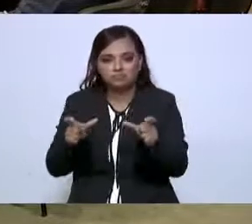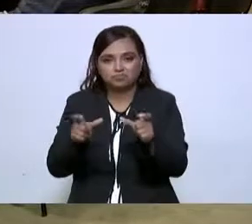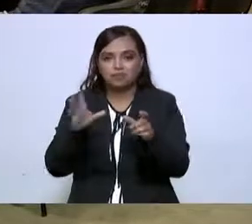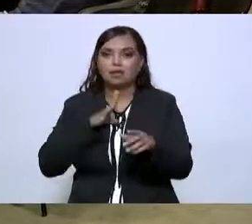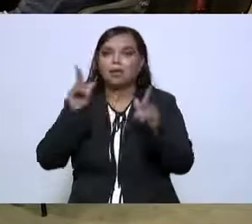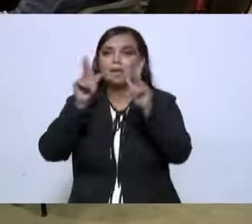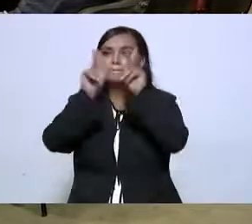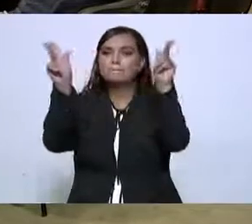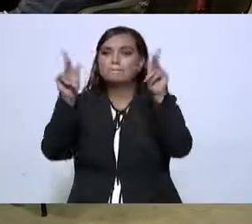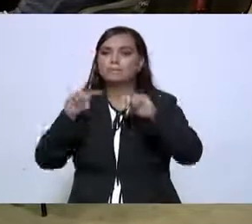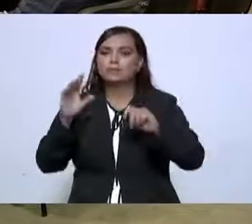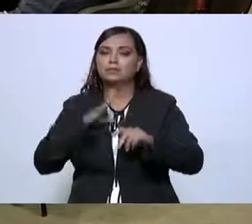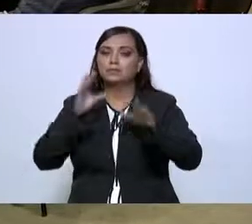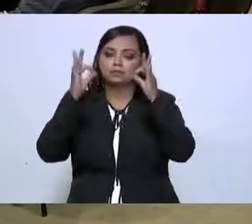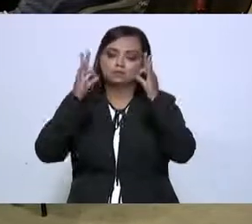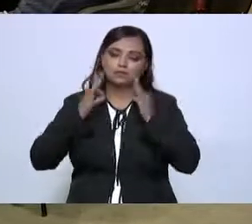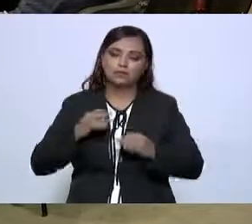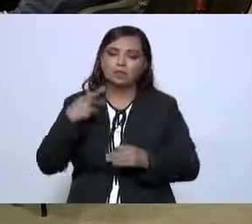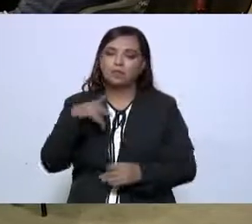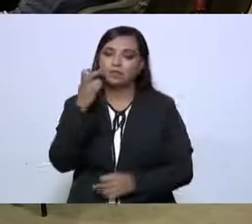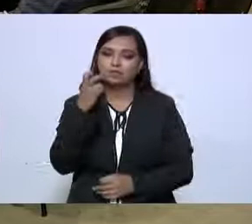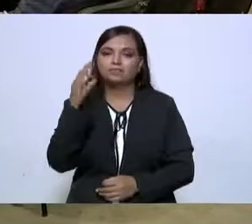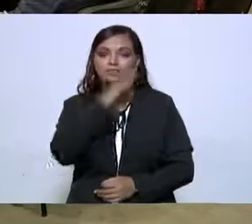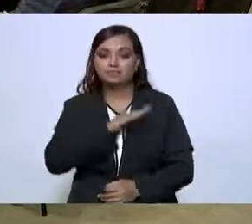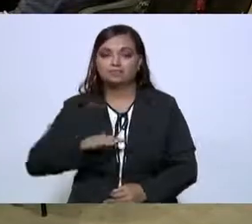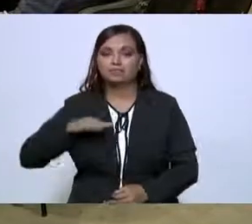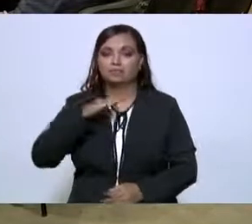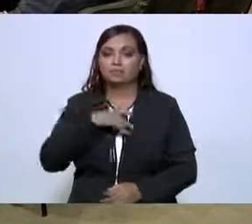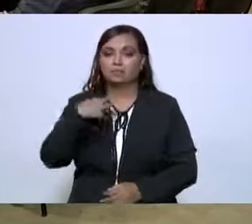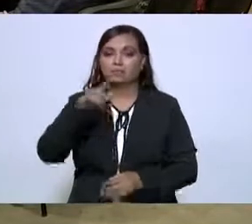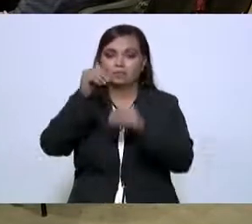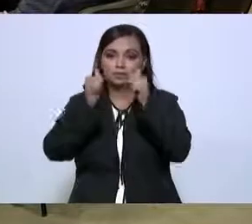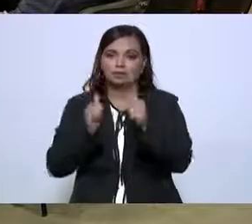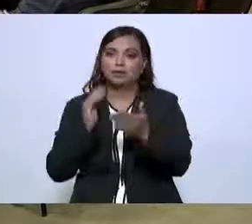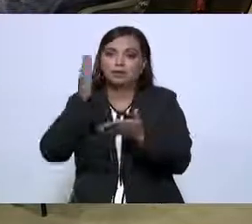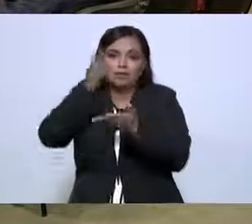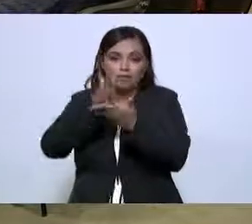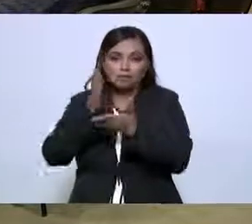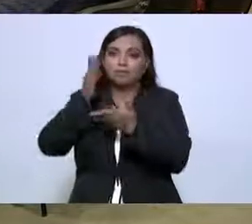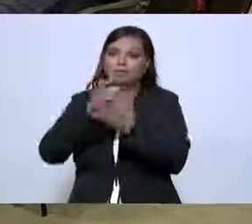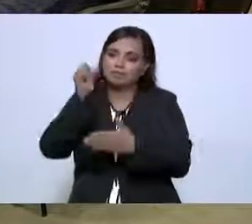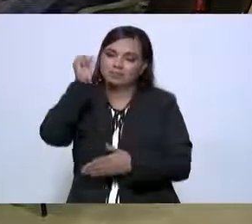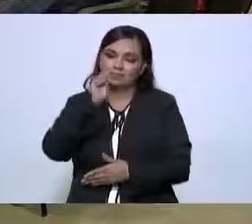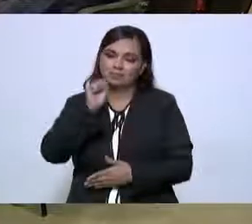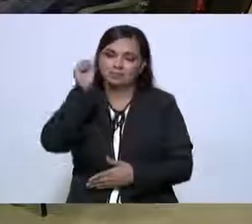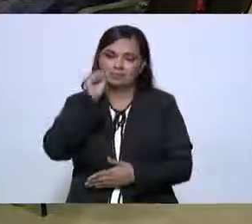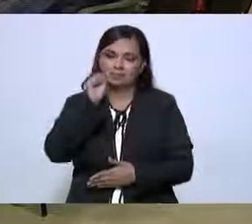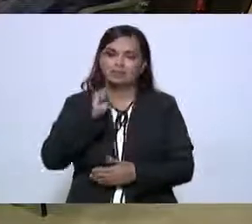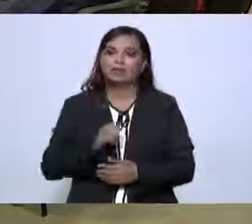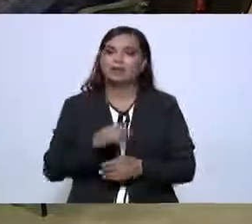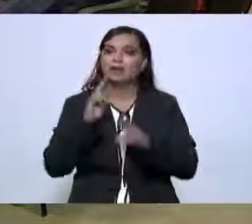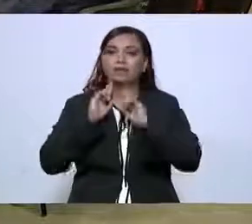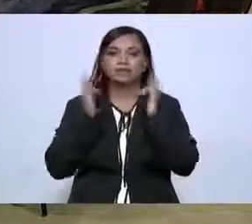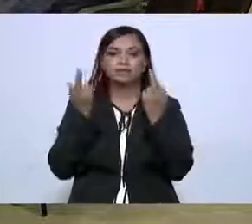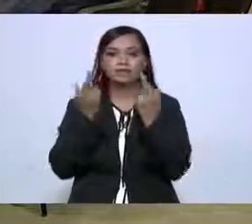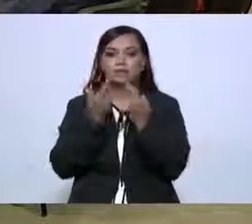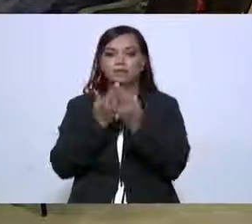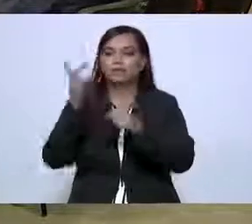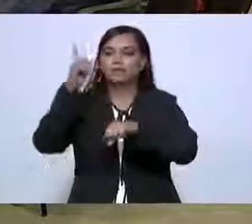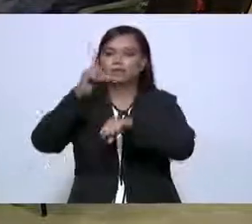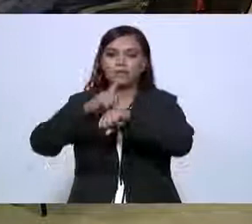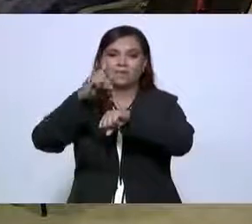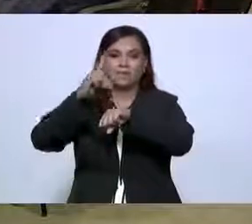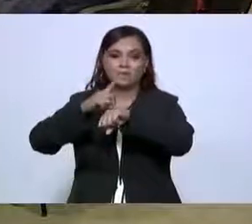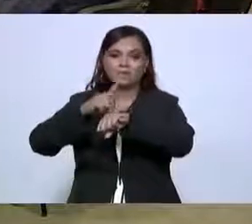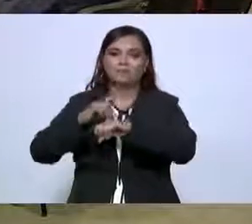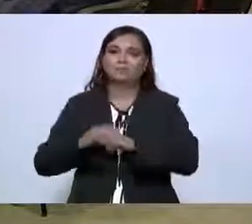haya paz, que haya tranquilidad. Por eso, felicidades por estar asistiendo a estas reuniones diarias.